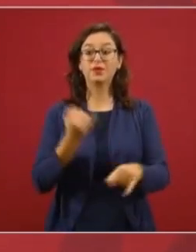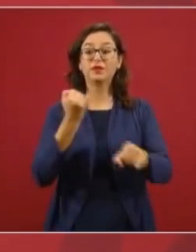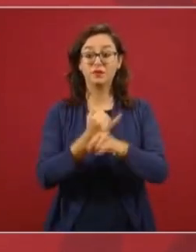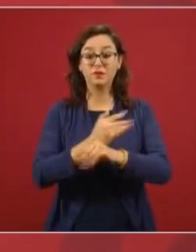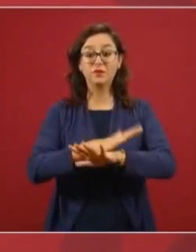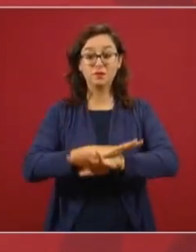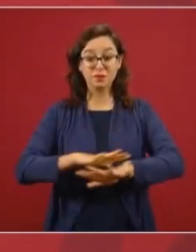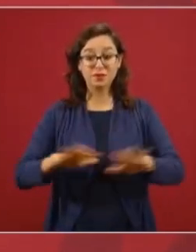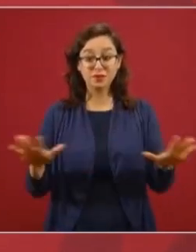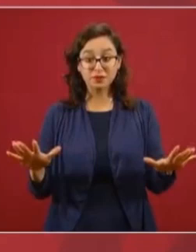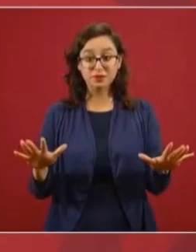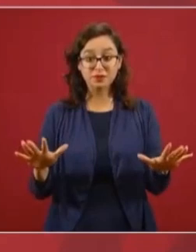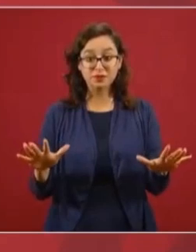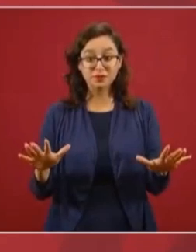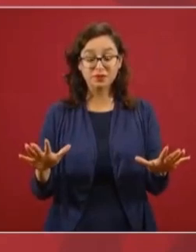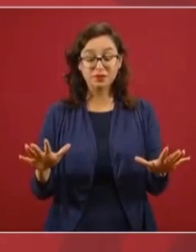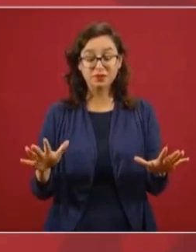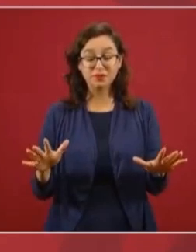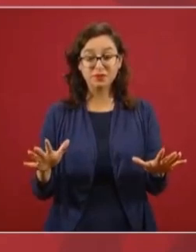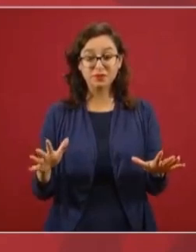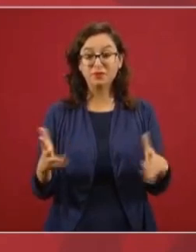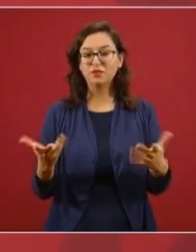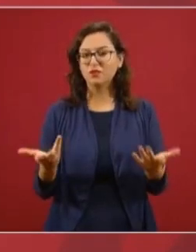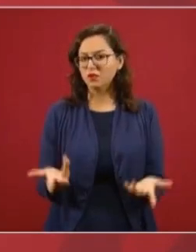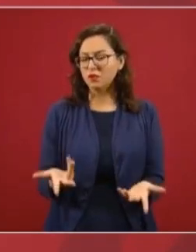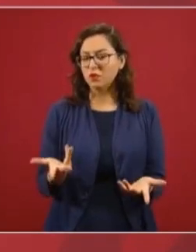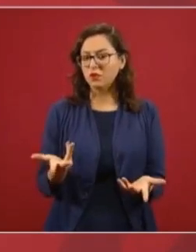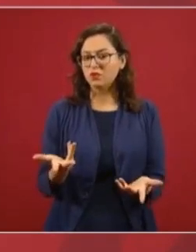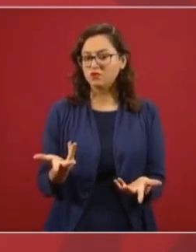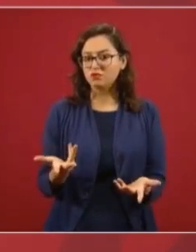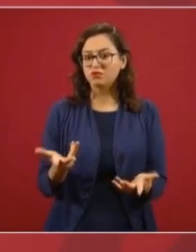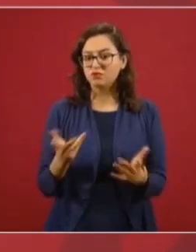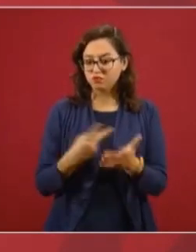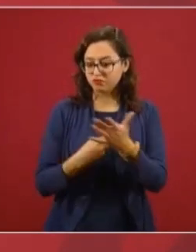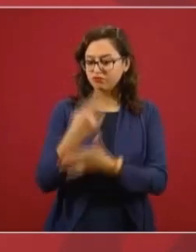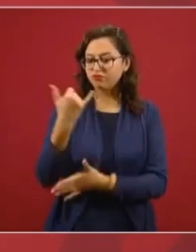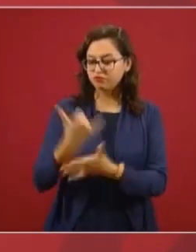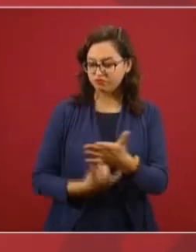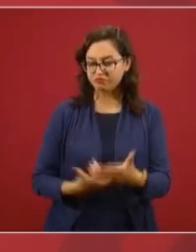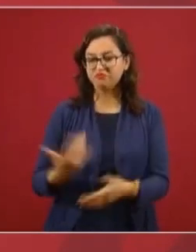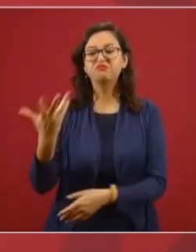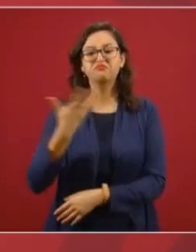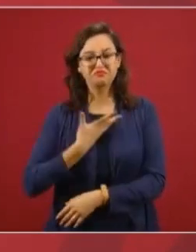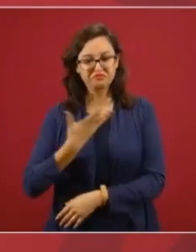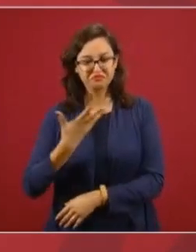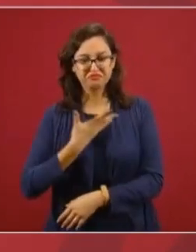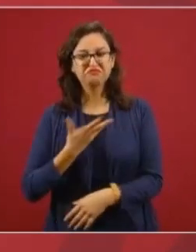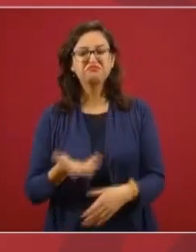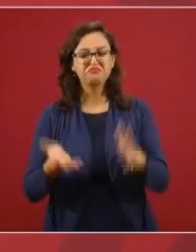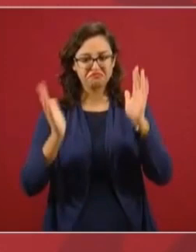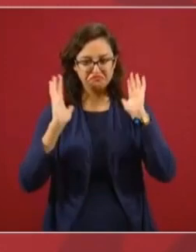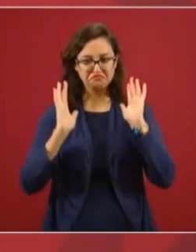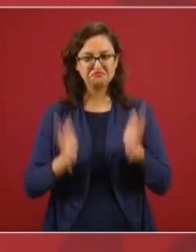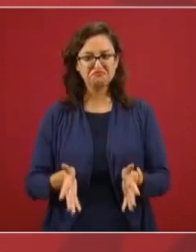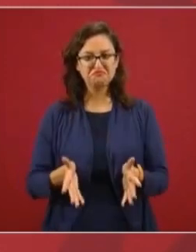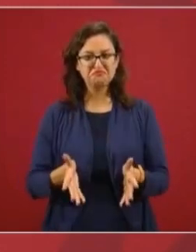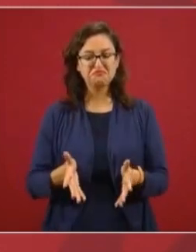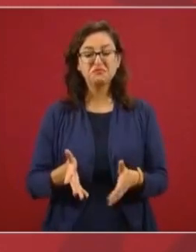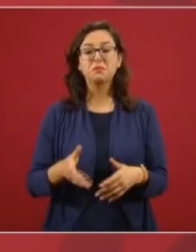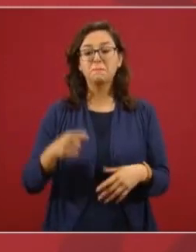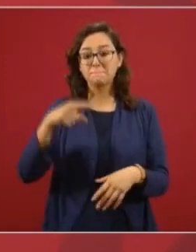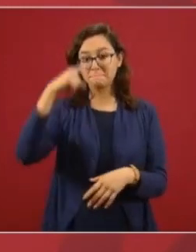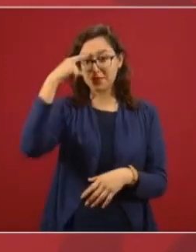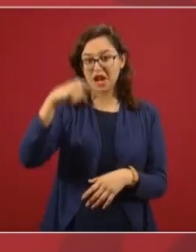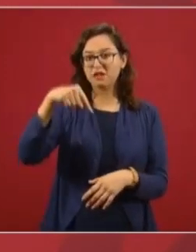existe este proyecto para tener la